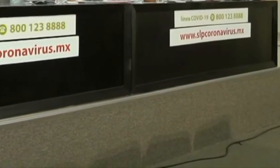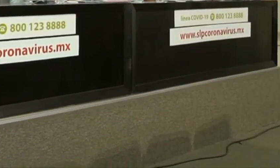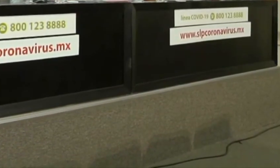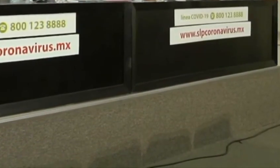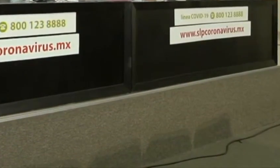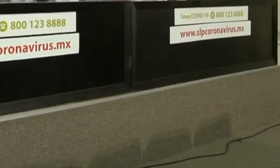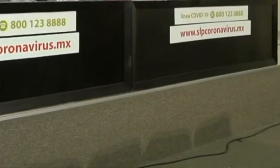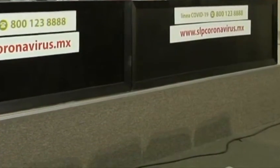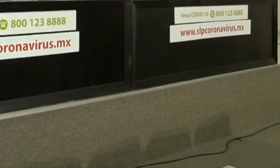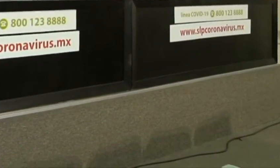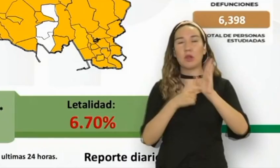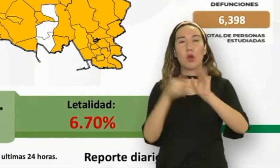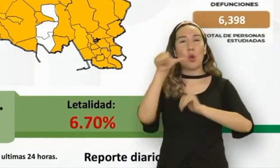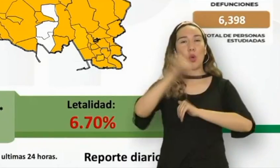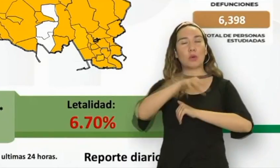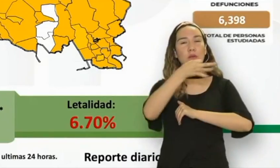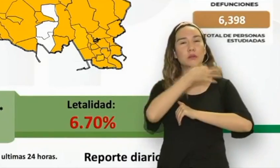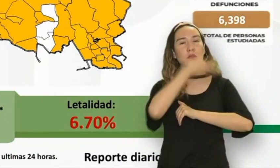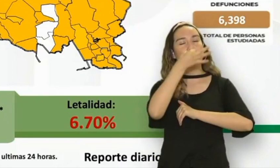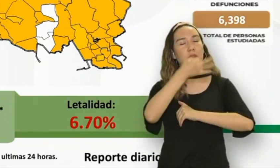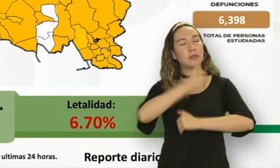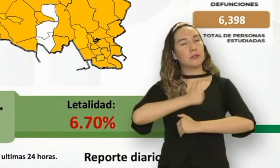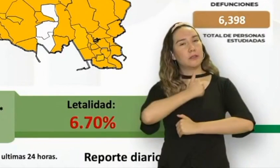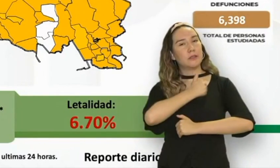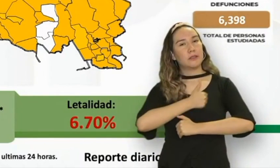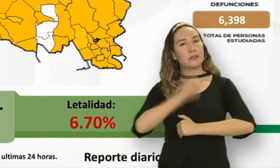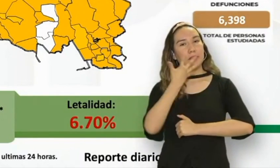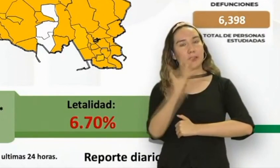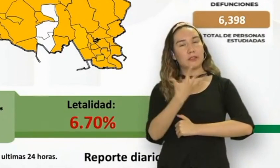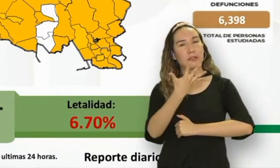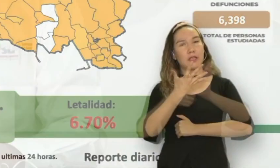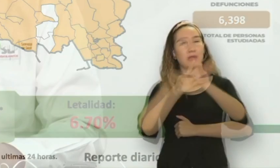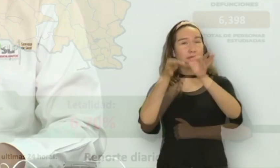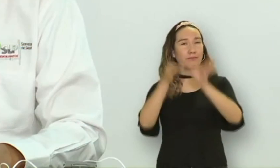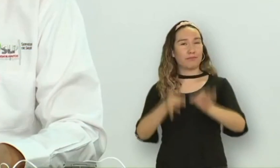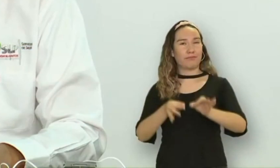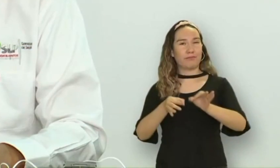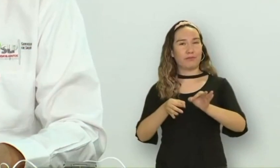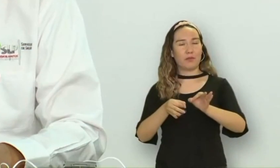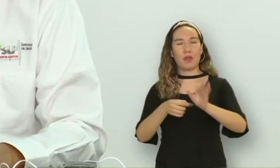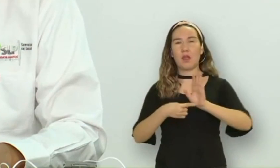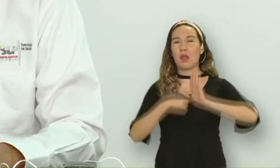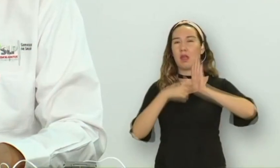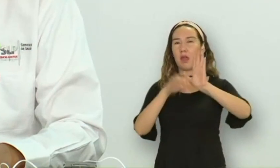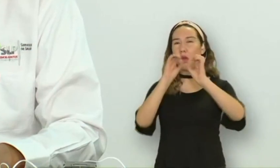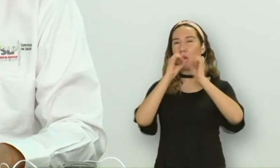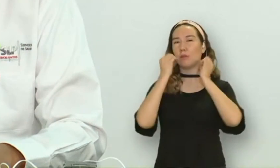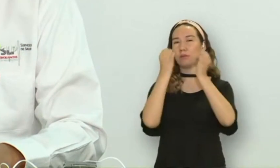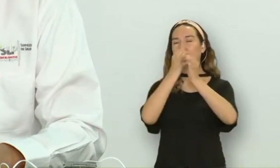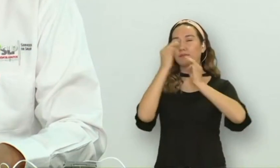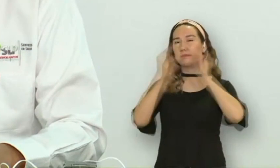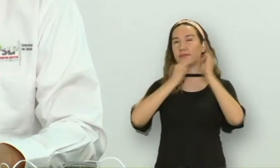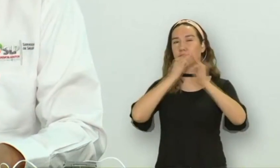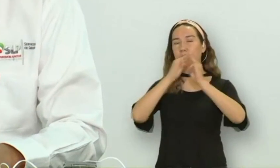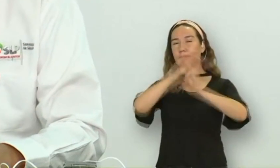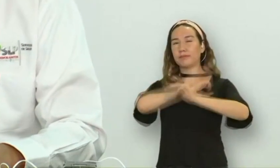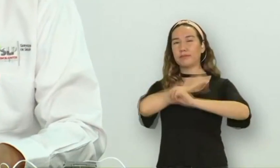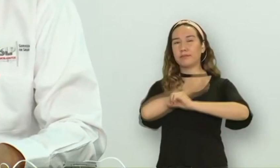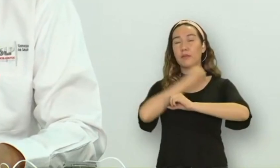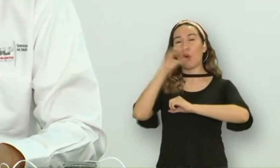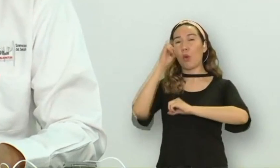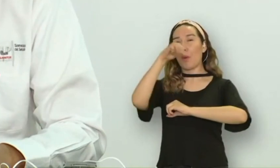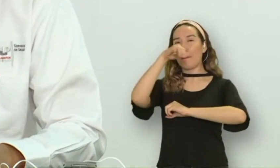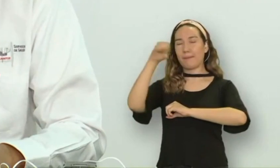nuevos de COVID-19, además de 5 lamentables defunciones. Fue el titular de Salud Pública Miguel Ángel Lutz Steiner